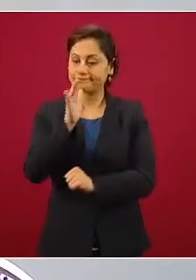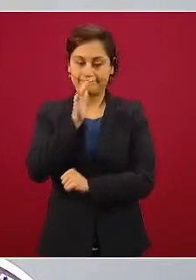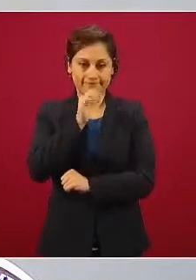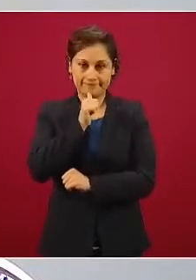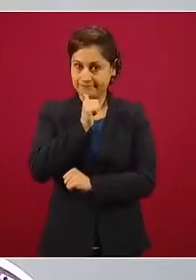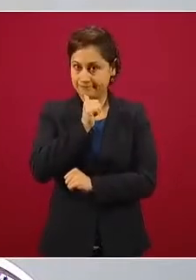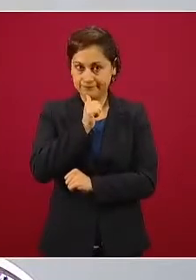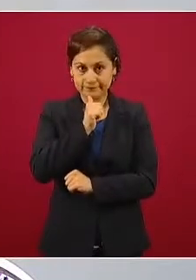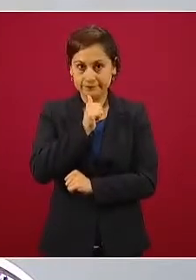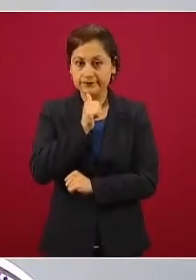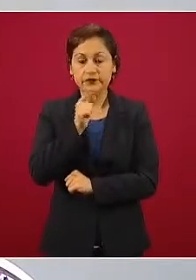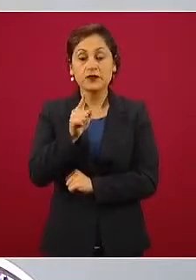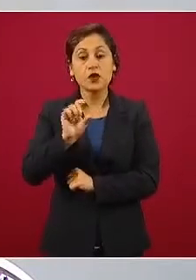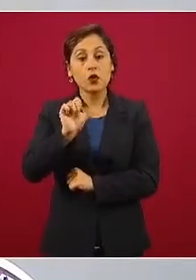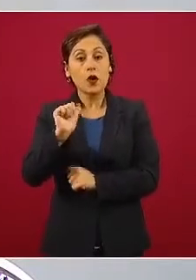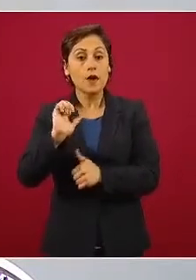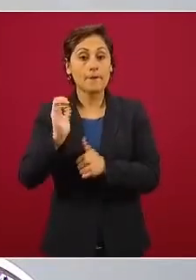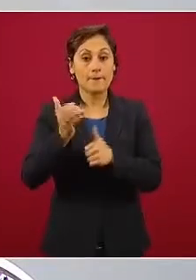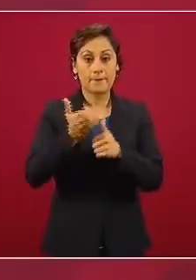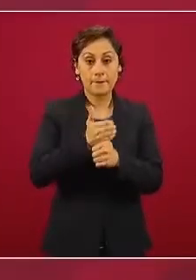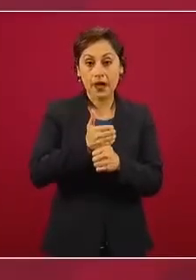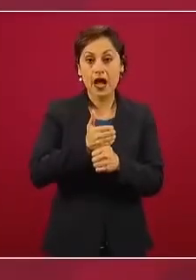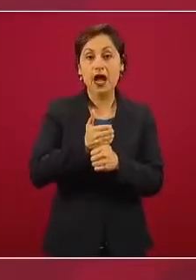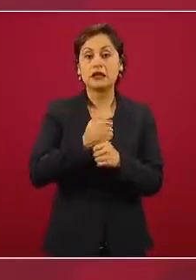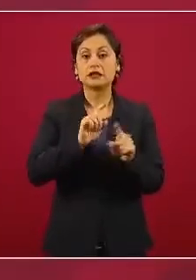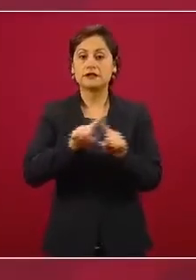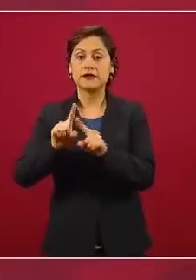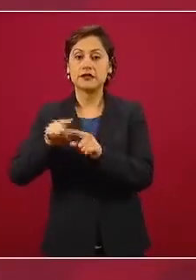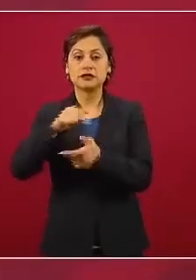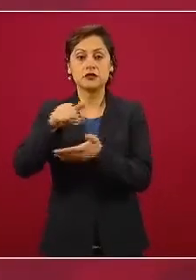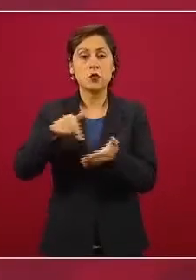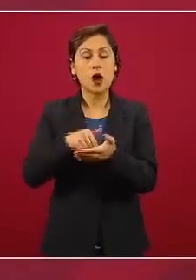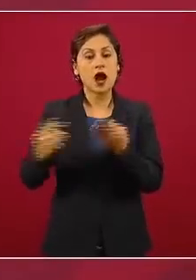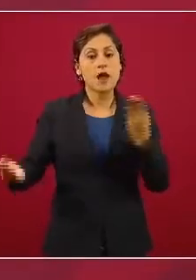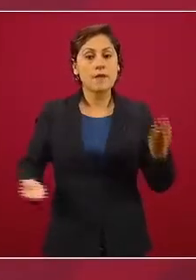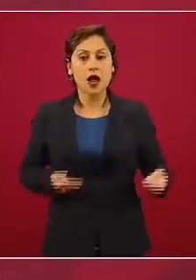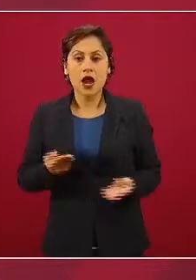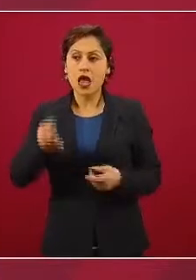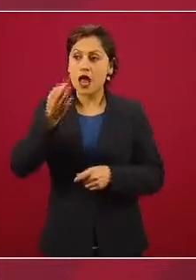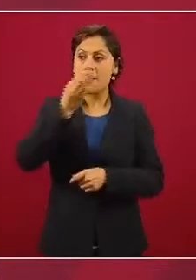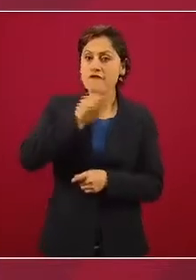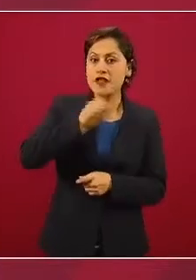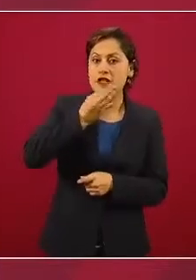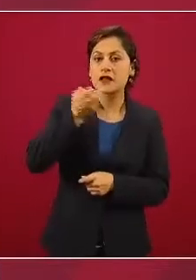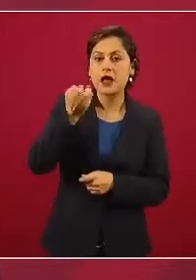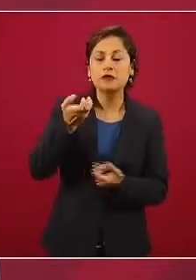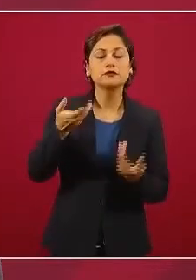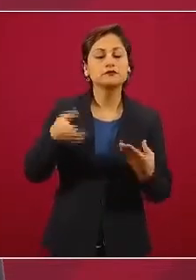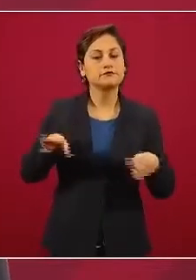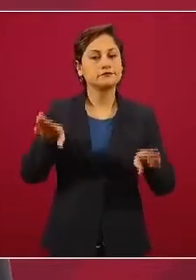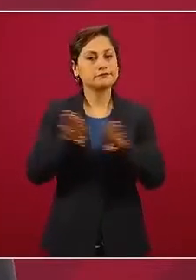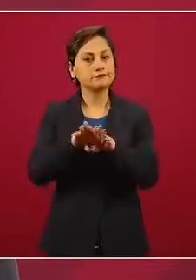Bares, cantinas, salones de fiestas, no se recomienda abrirlos durante el semáforo rojo.